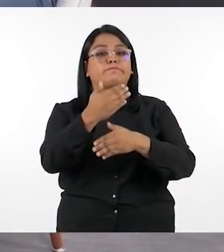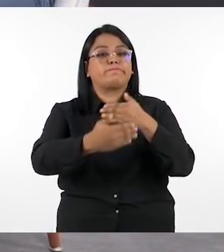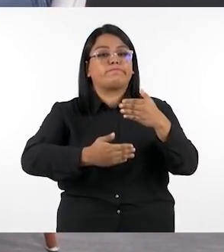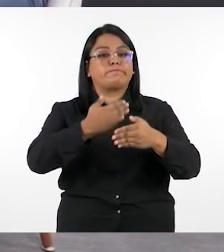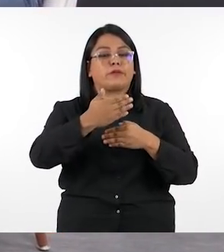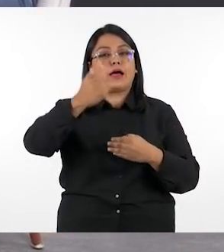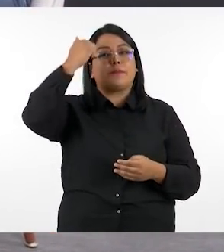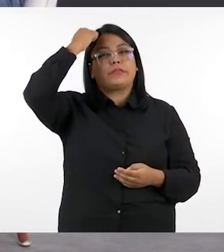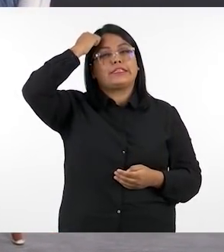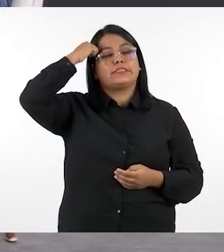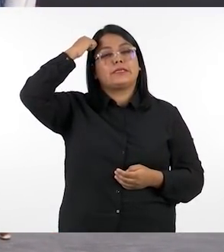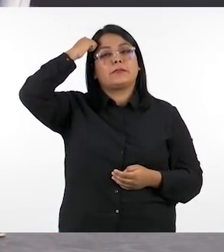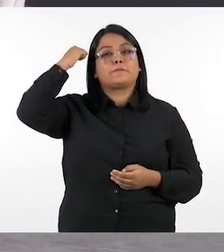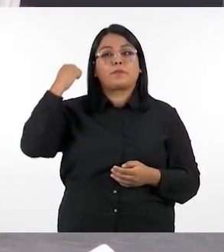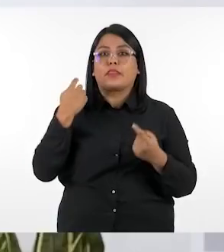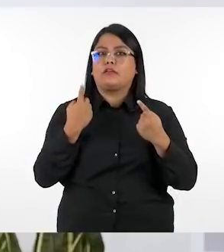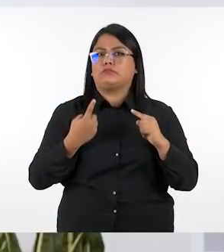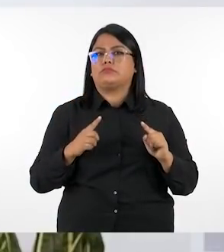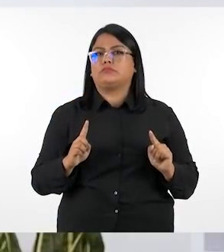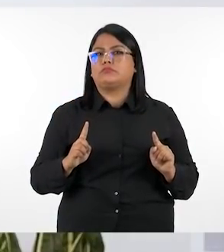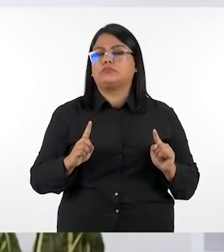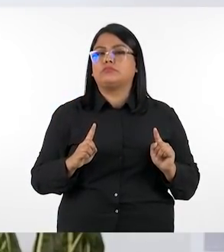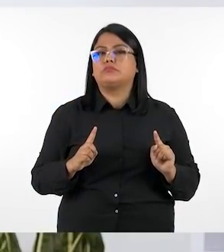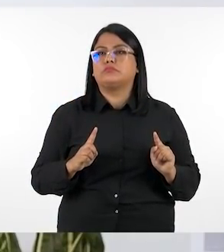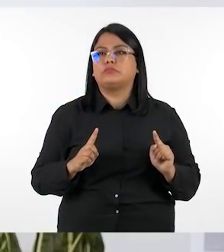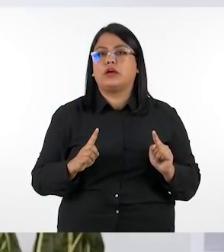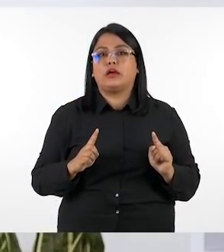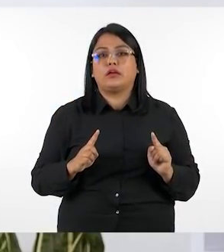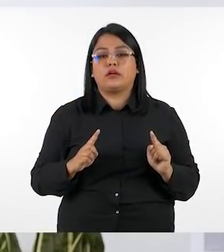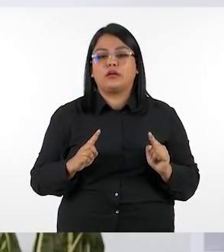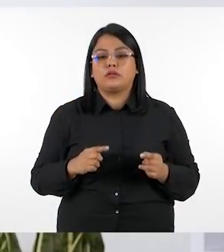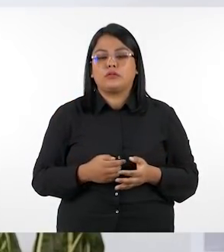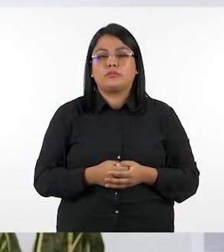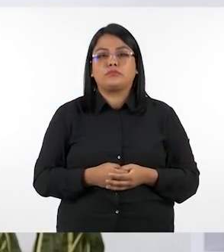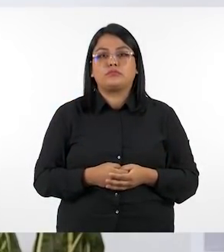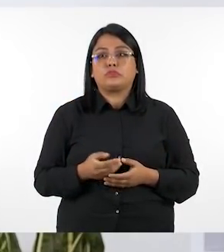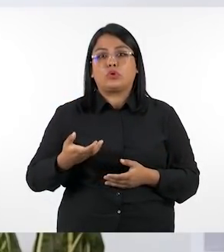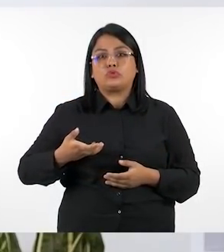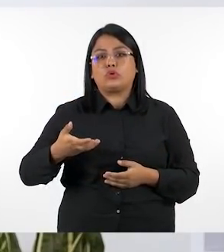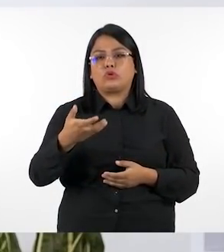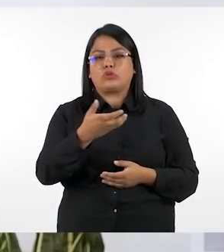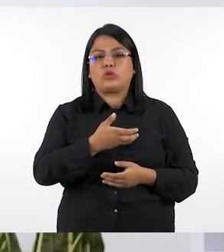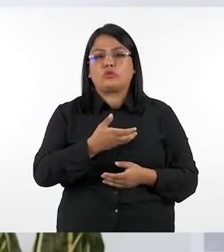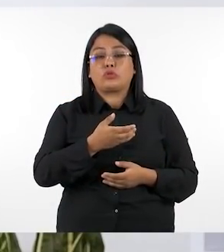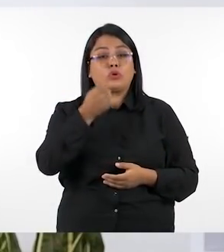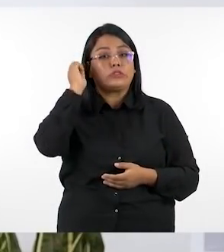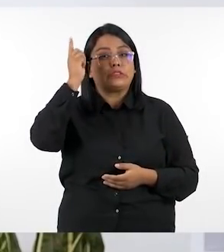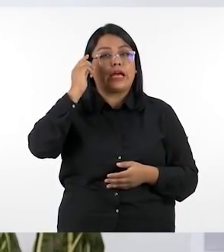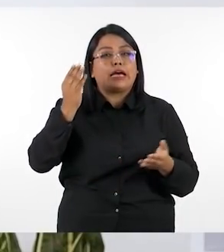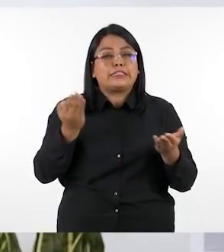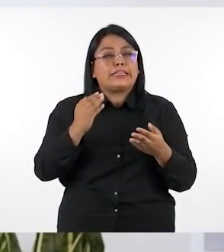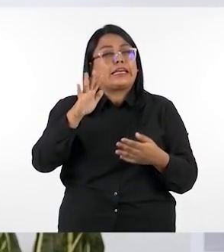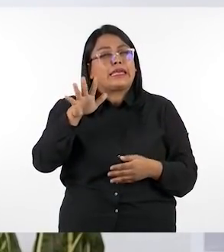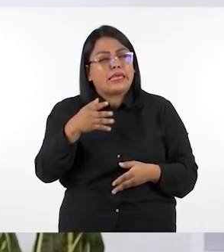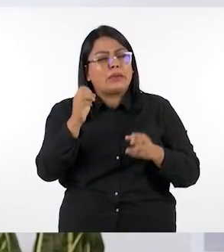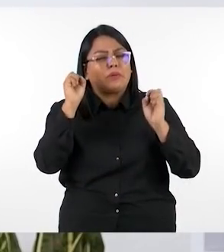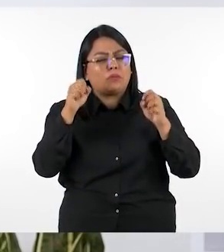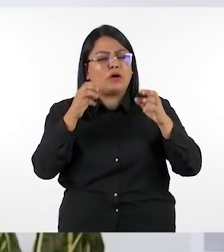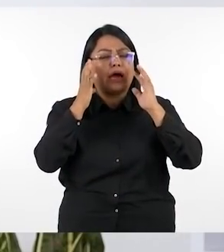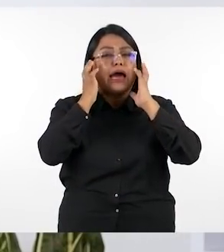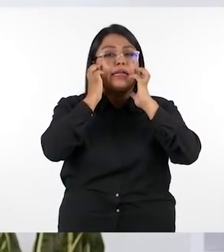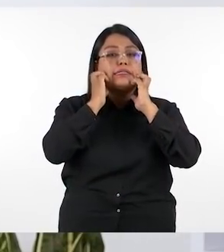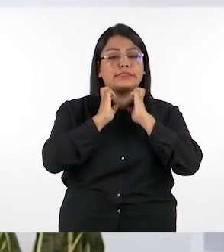proceso de aprendizaje pero en ese sentido que es lo que debería de hacer el docente para garantizar